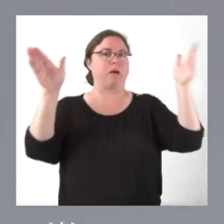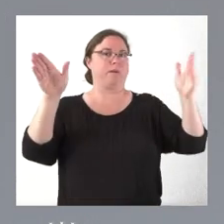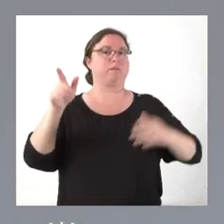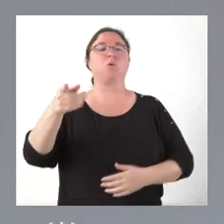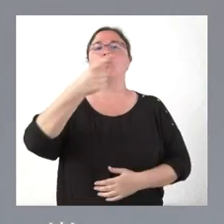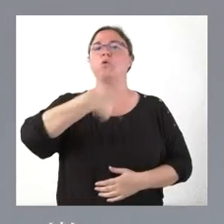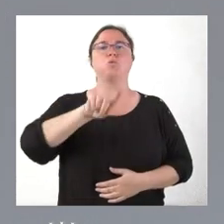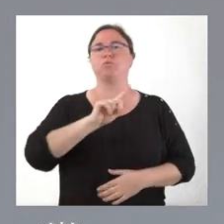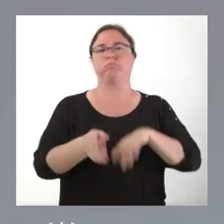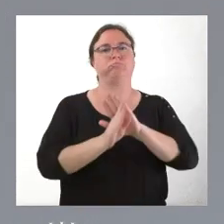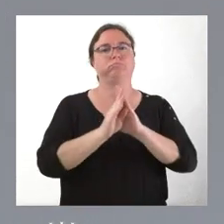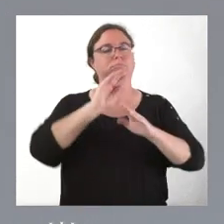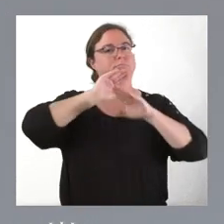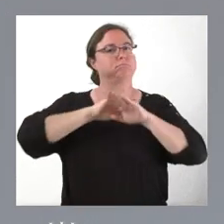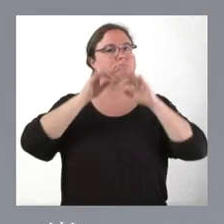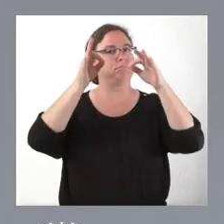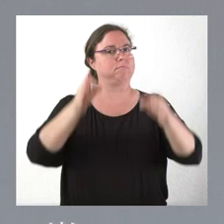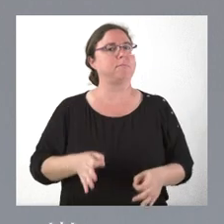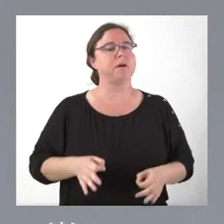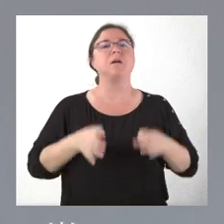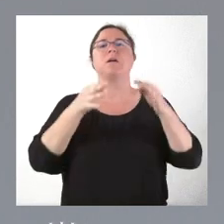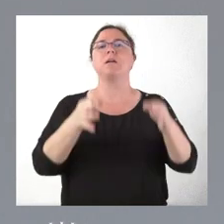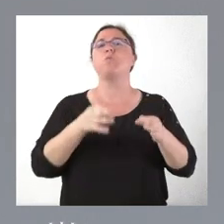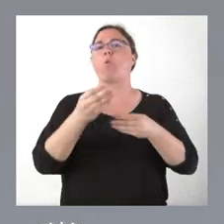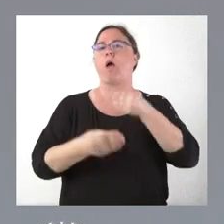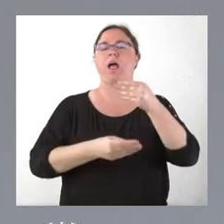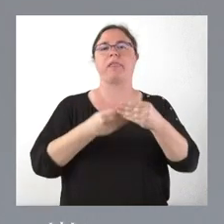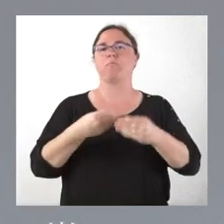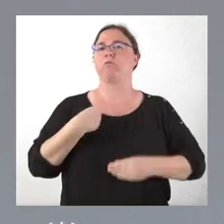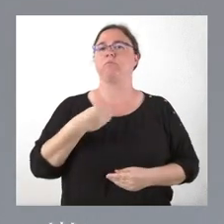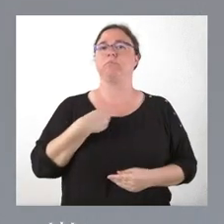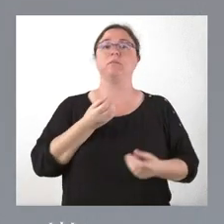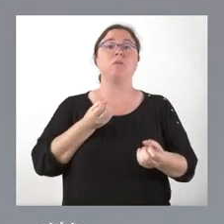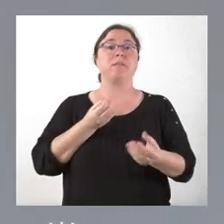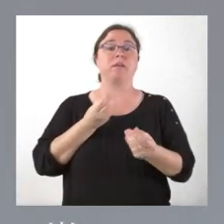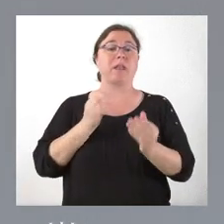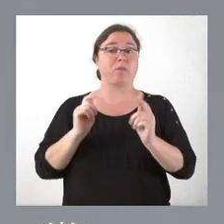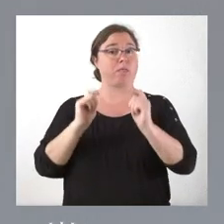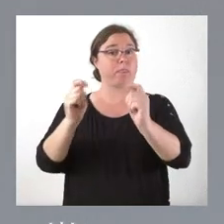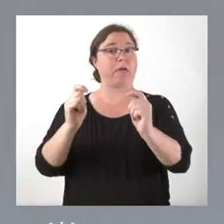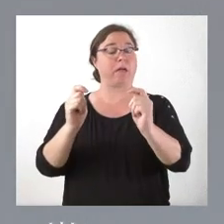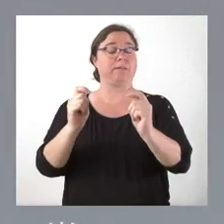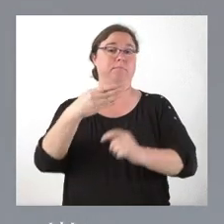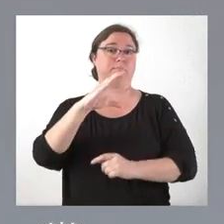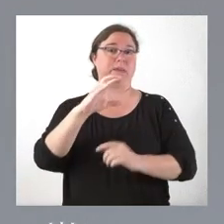con todo rigor. Ya como estamos siguiendo la declaración de la casa de Antonio Machado, por ejemplo.